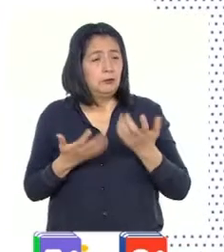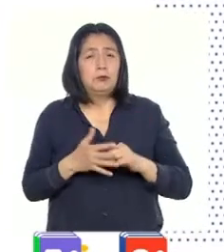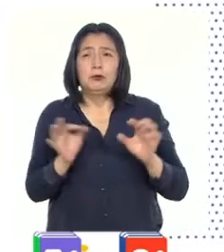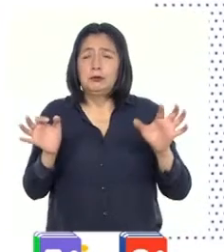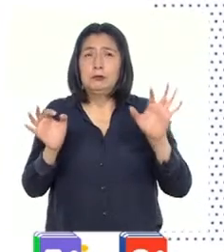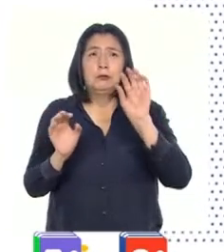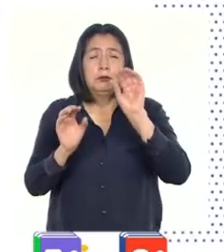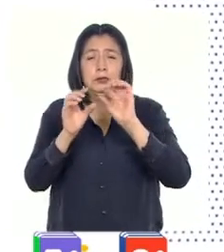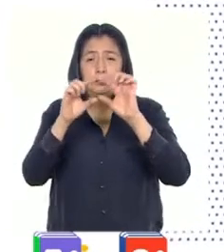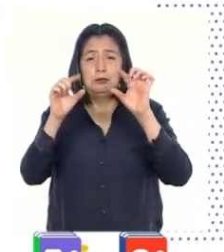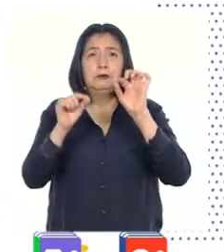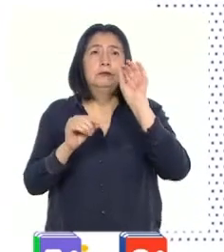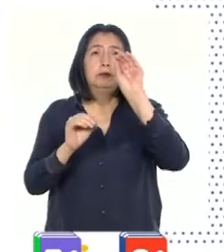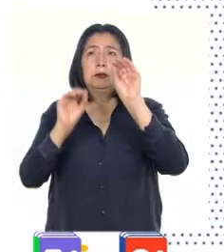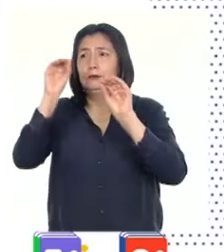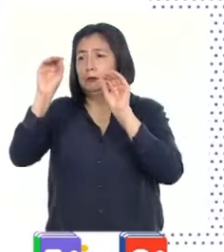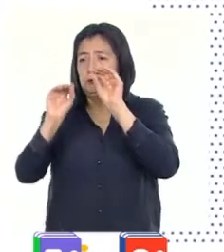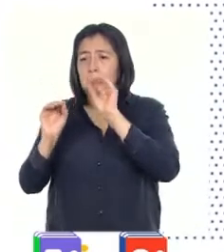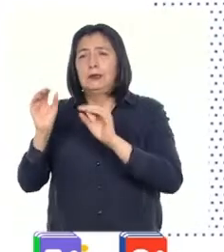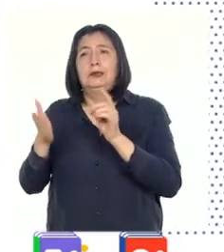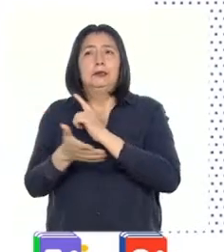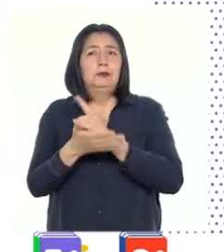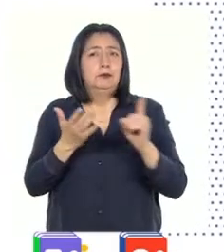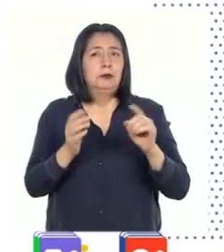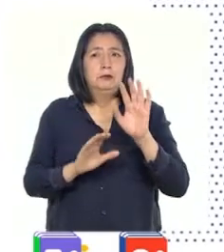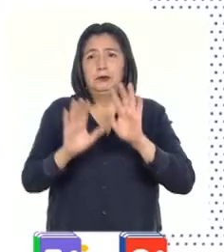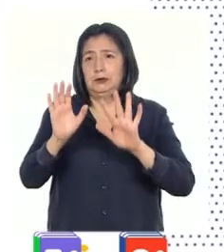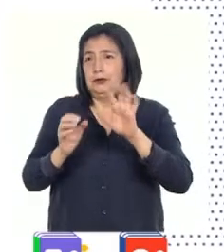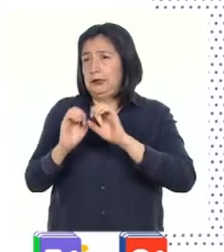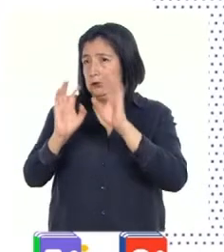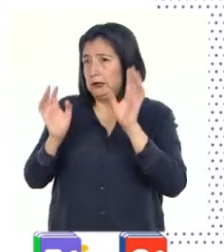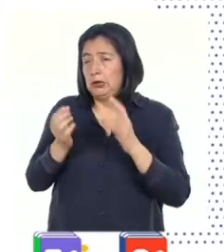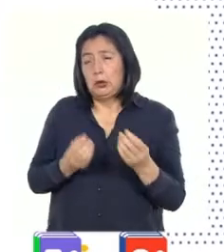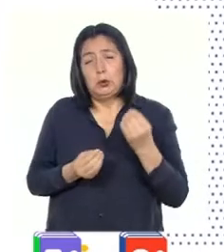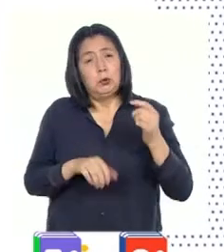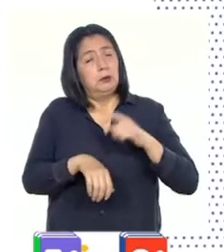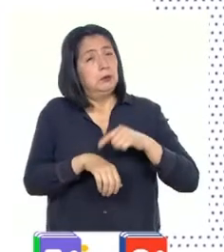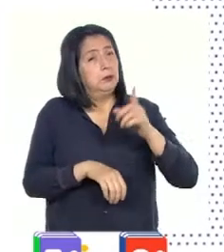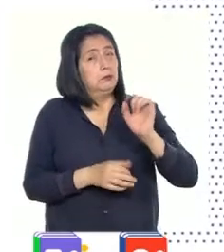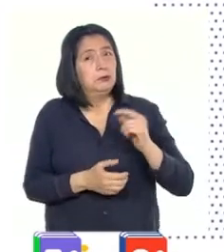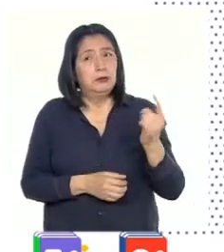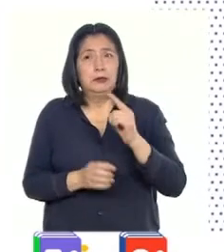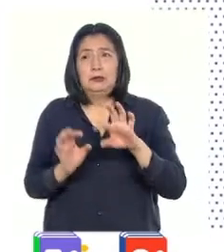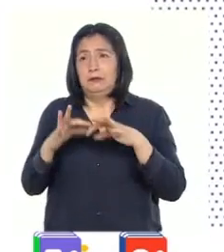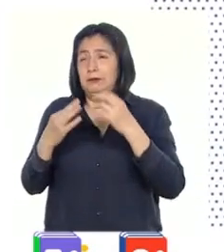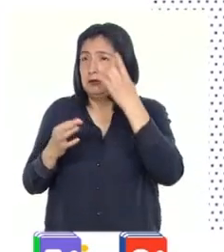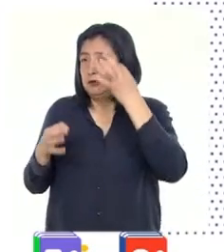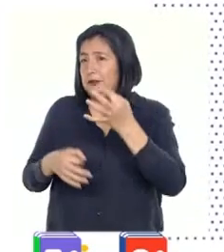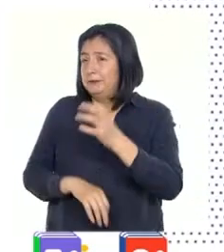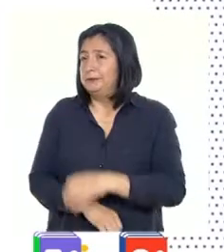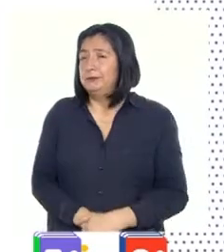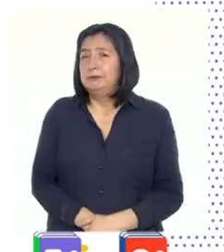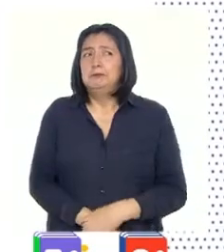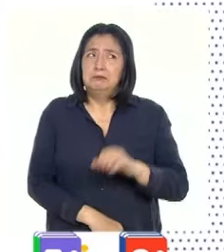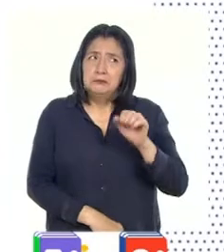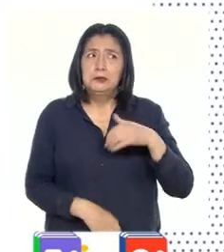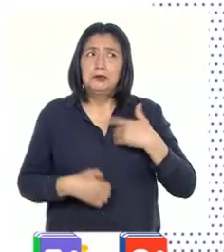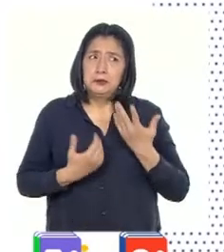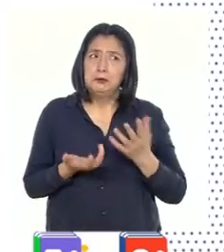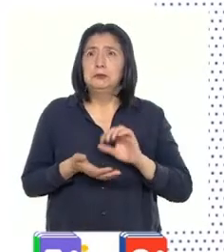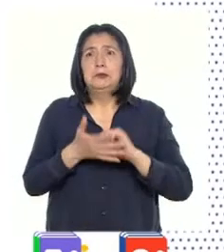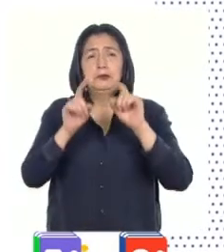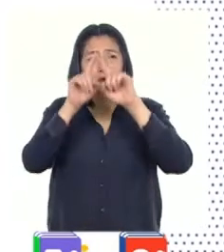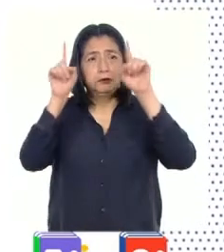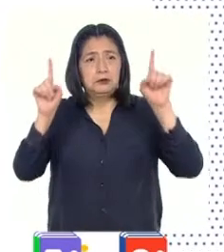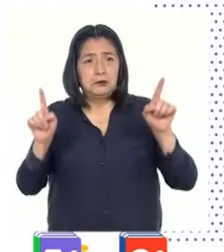intercambiar las etiquetas de actividades cada semana o cada 15 días o el tiempo que cada familia decida. Se podría adaptar el